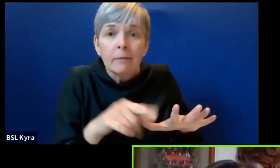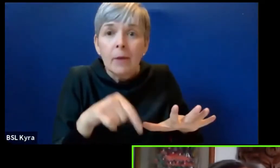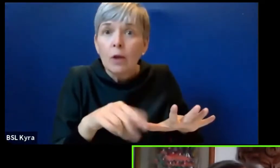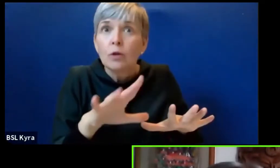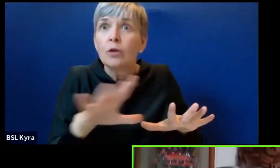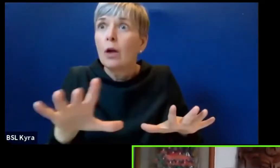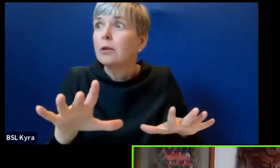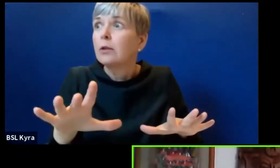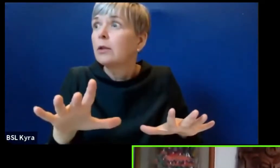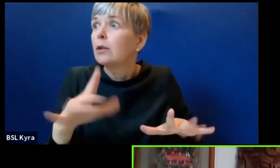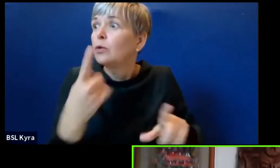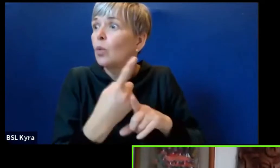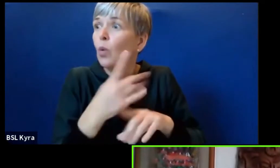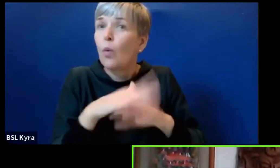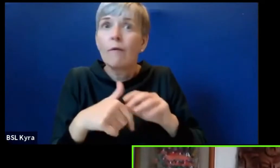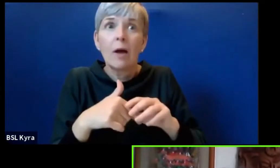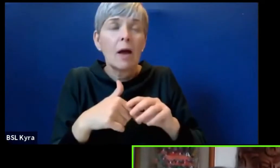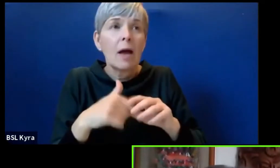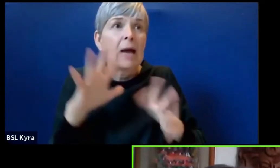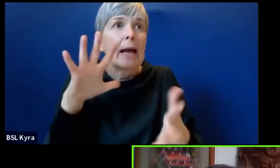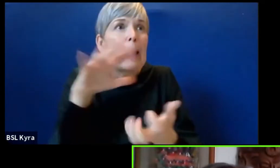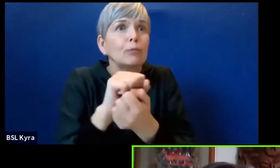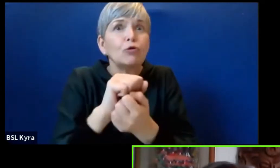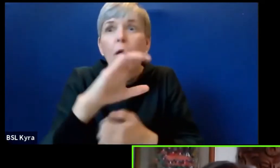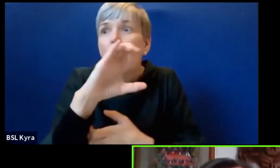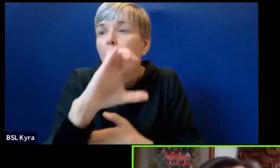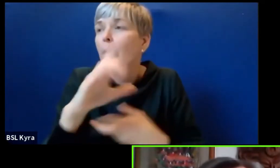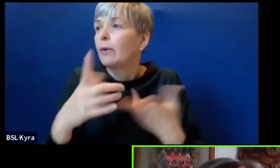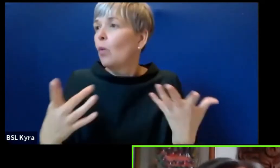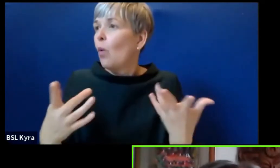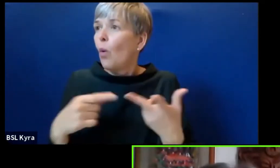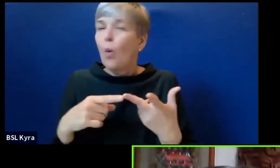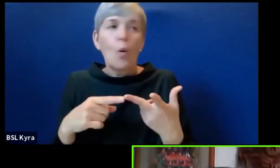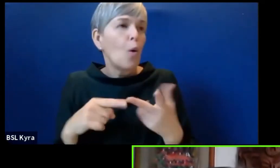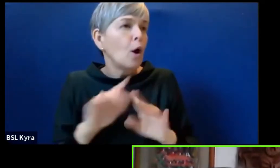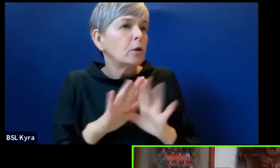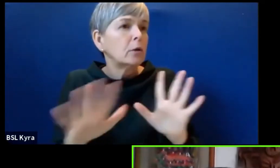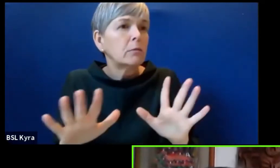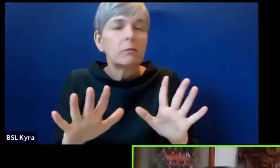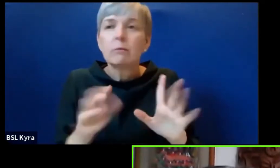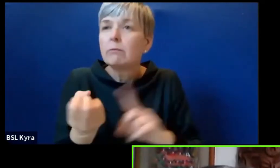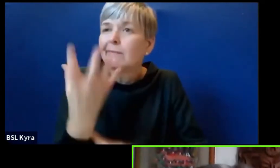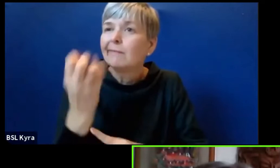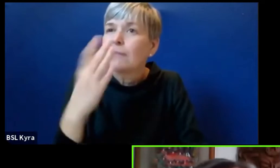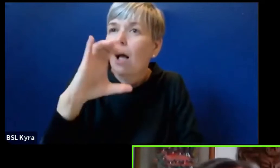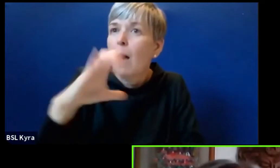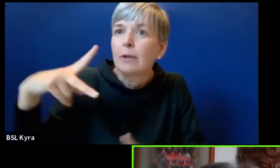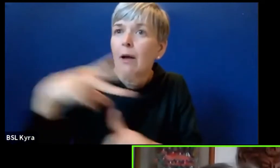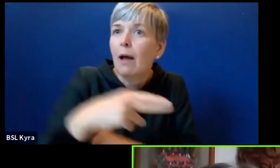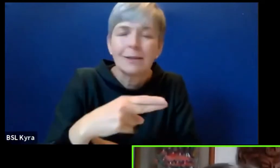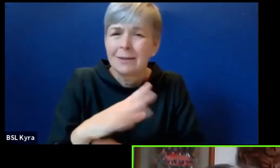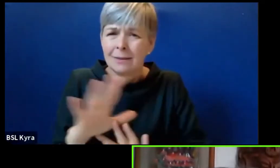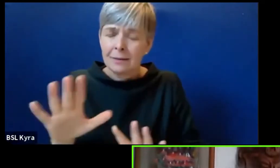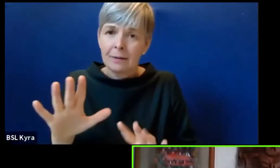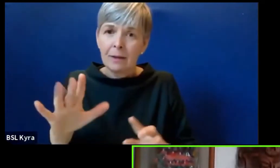La protección de la naturaleza es parte de nuestras concepciones de vida, de valoraciones